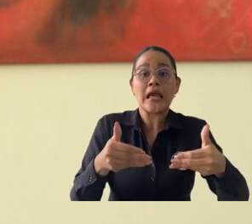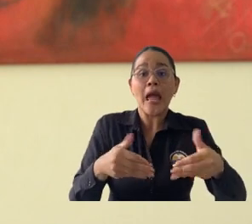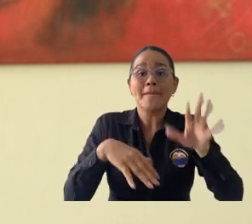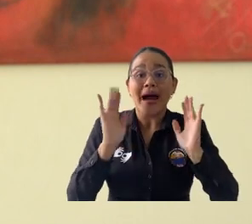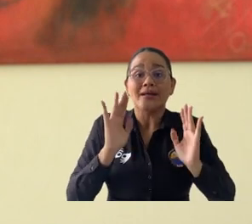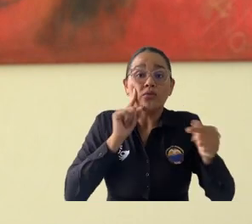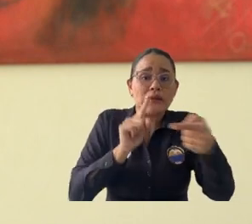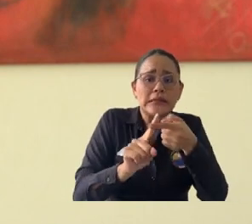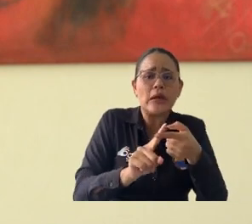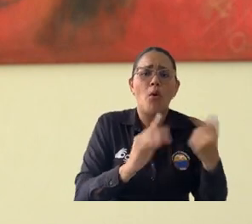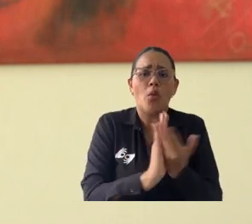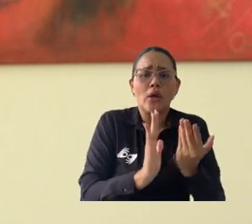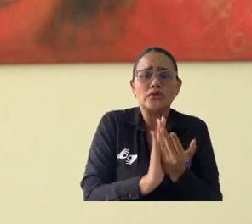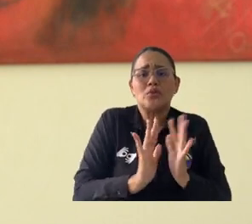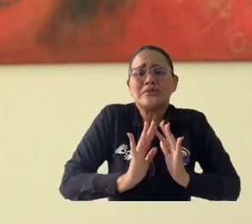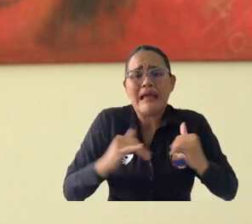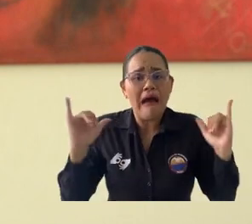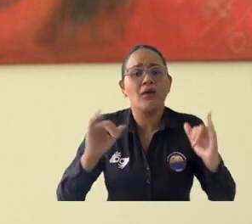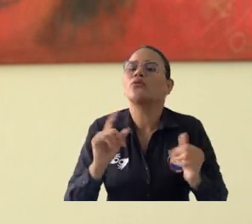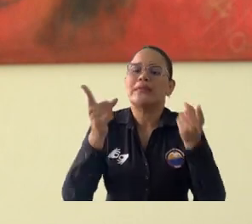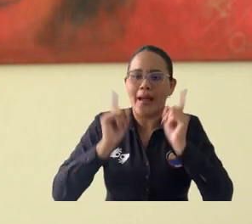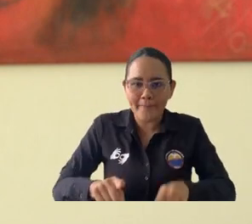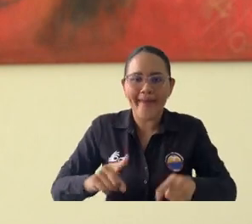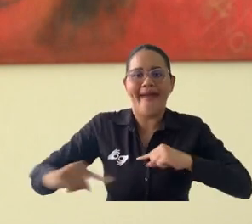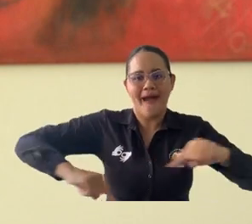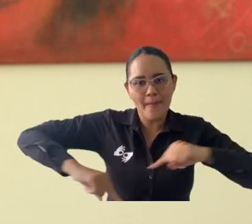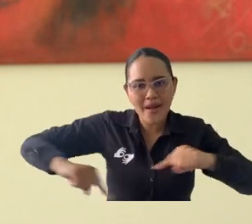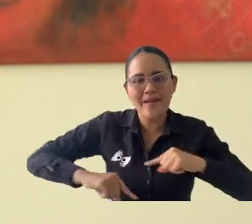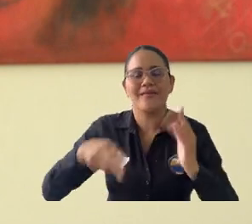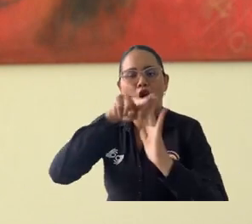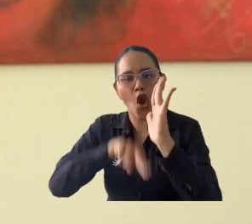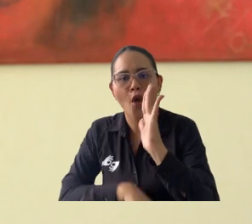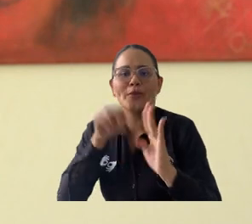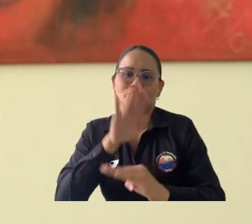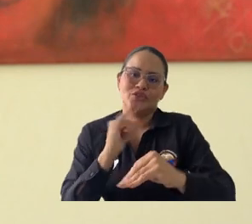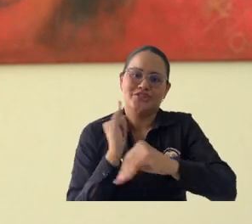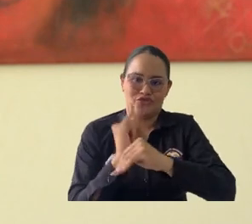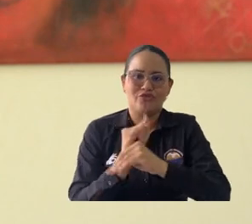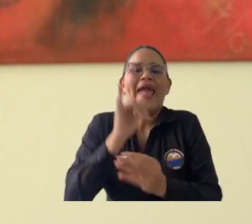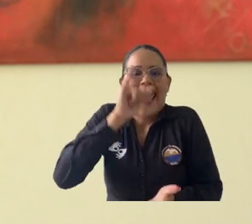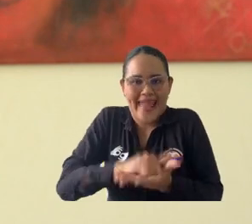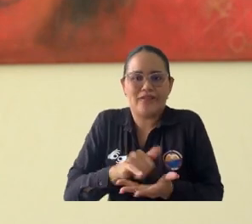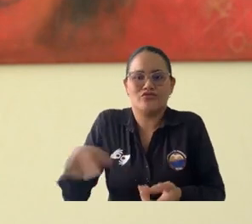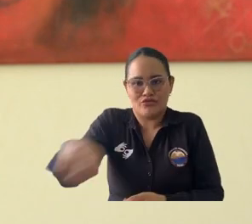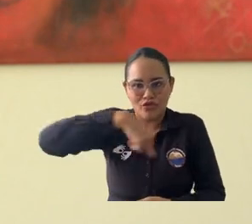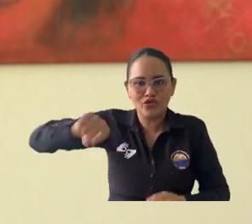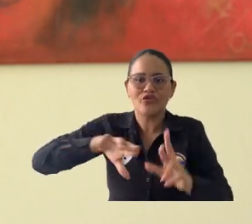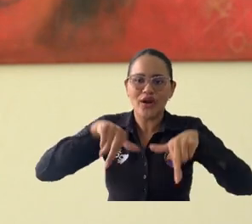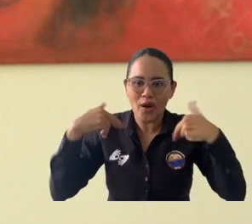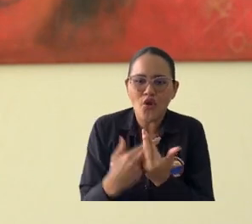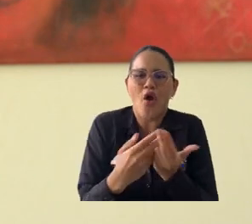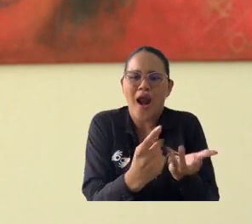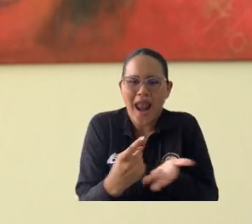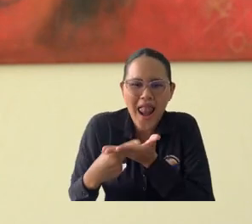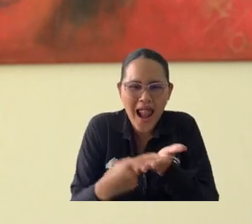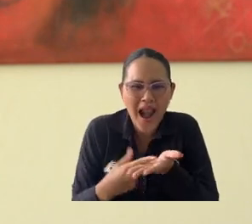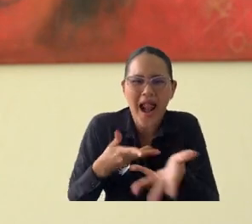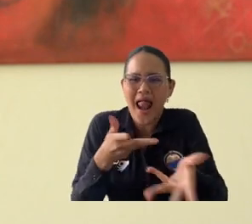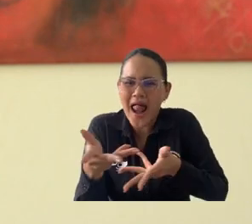personas con discapacidad, no solamente desde el ámbito de la educación, sino desde la administración, desde las políticas